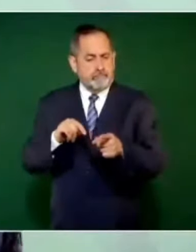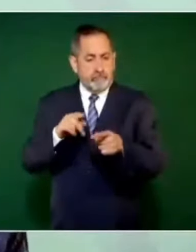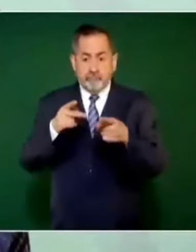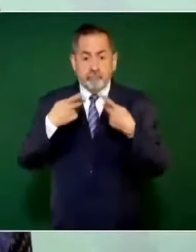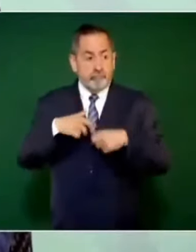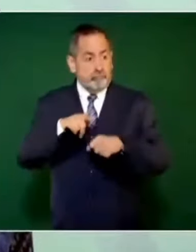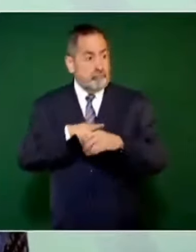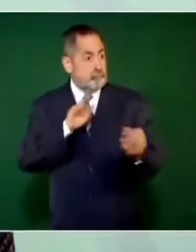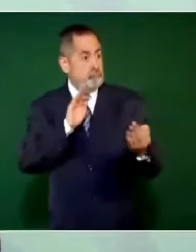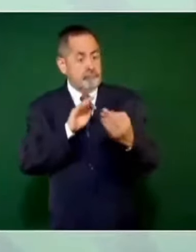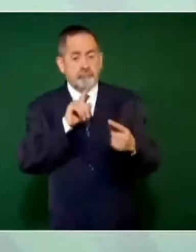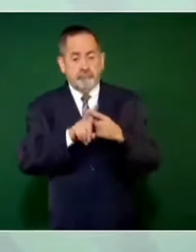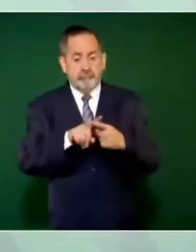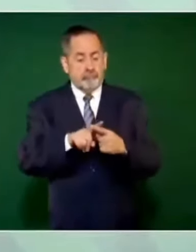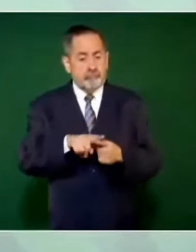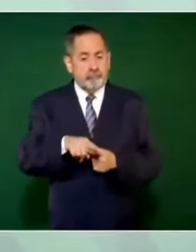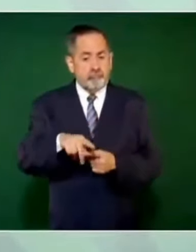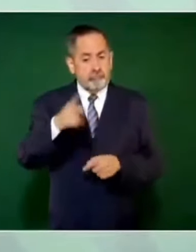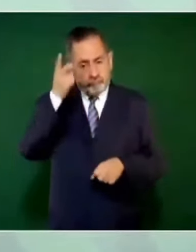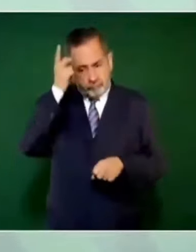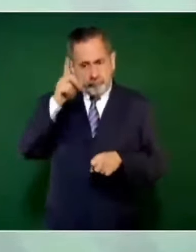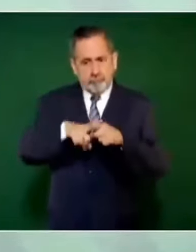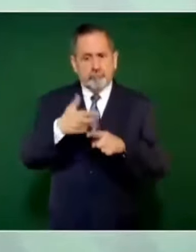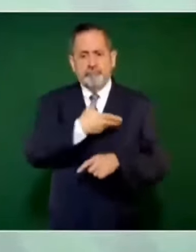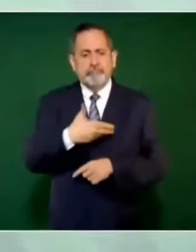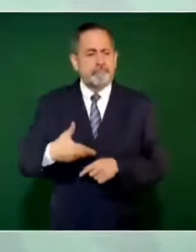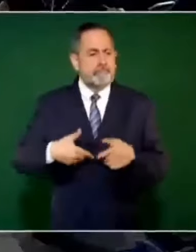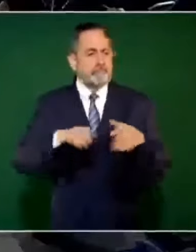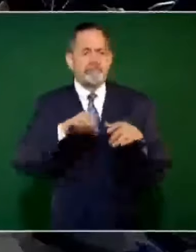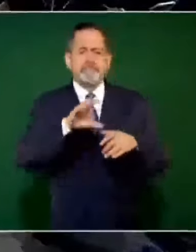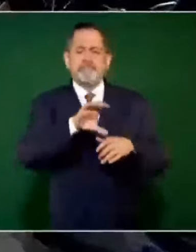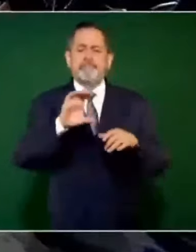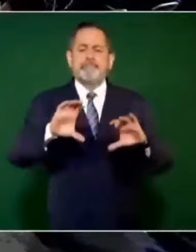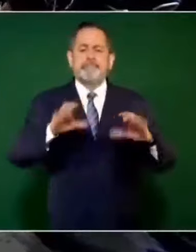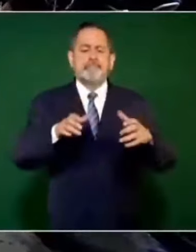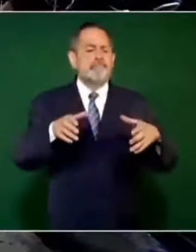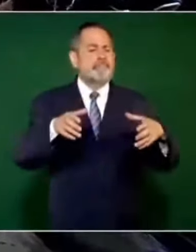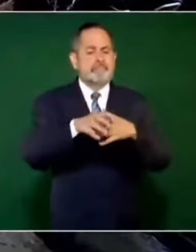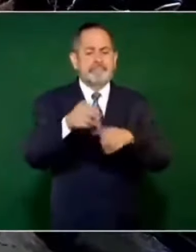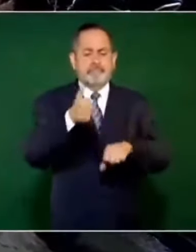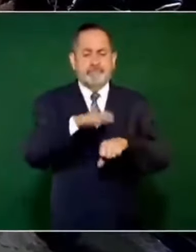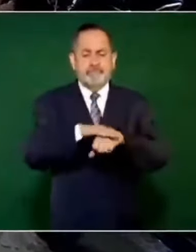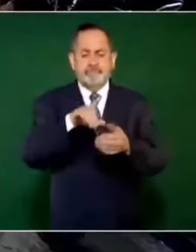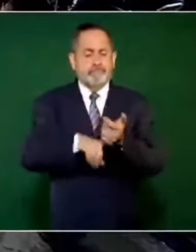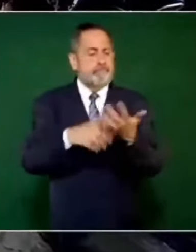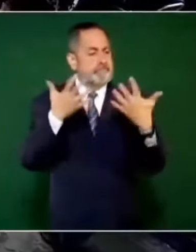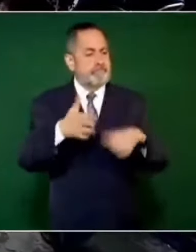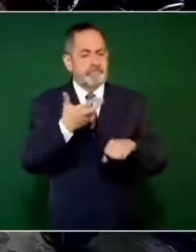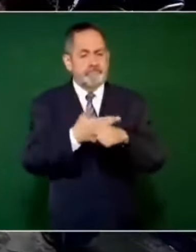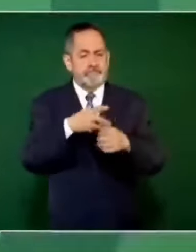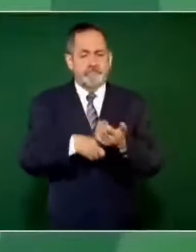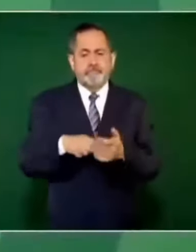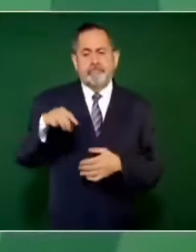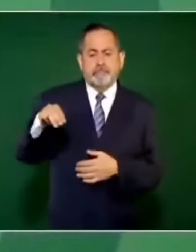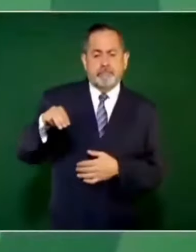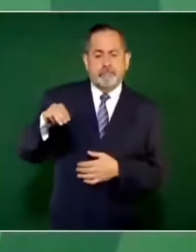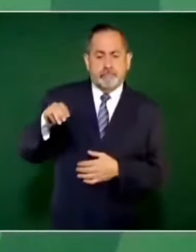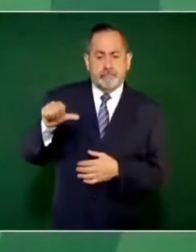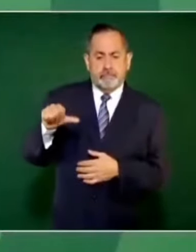presidente del consejo de administración de la empresa Maseca,